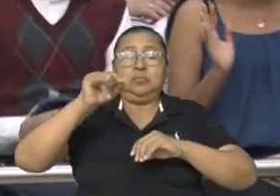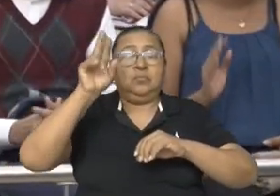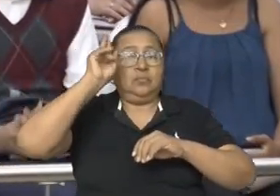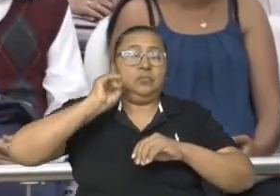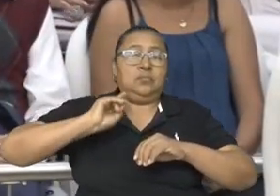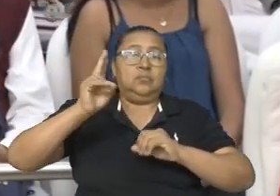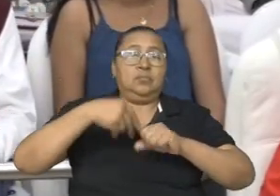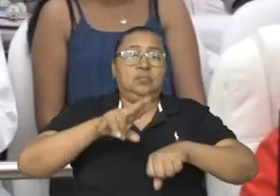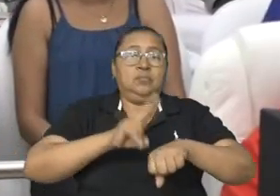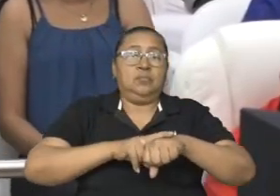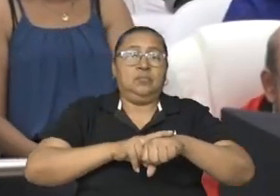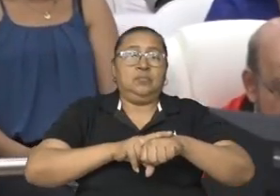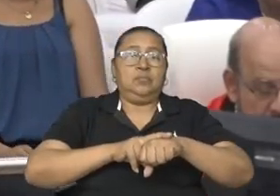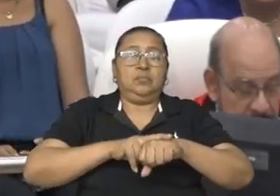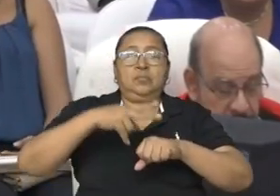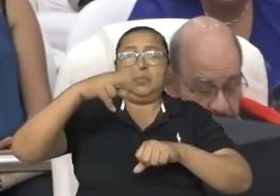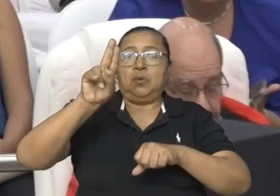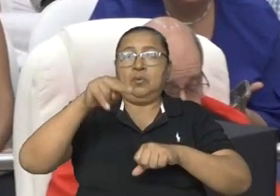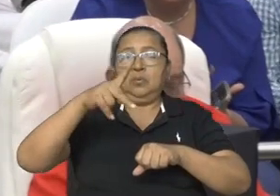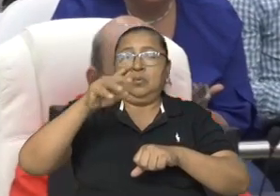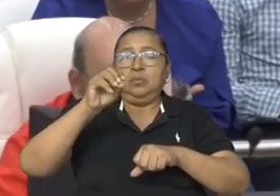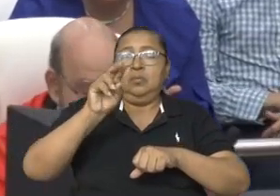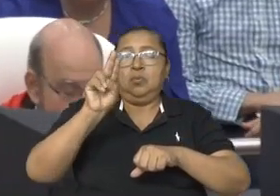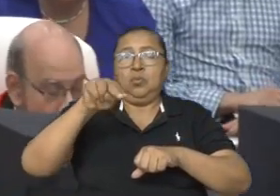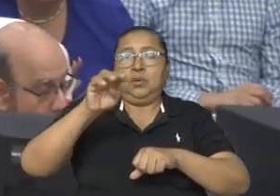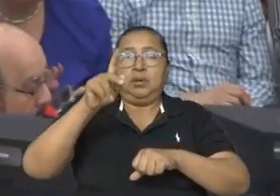Universidad Nacional Politécnica UNP.